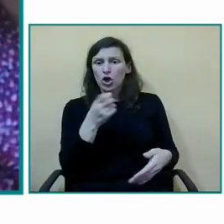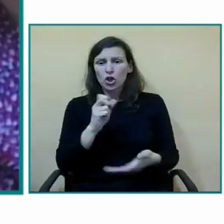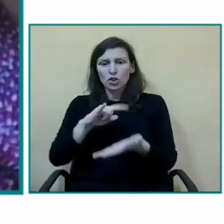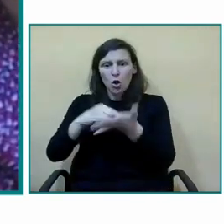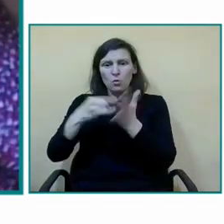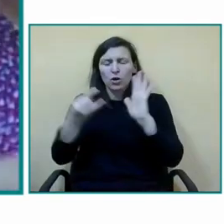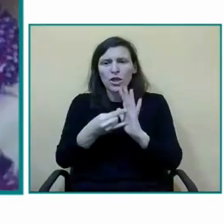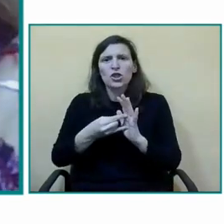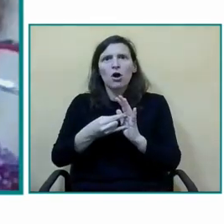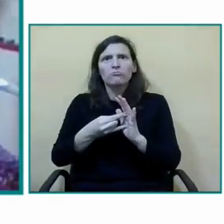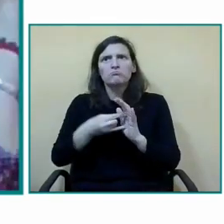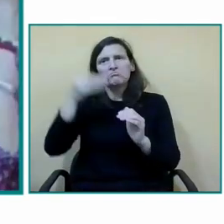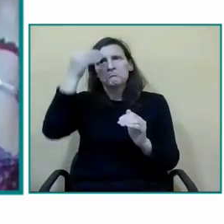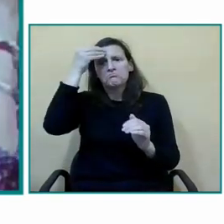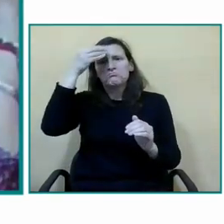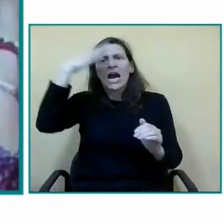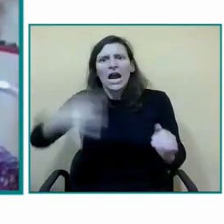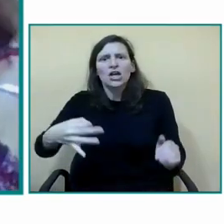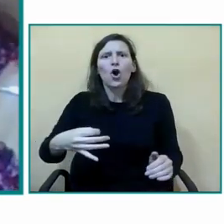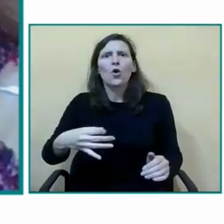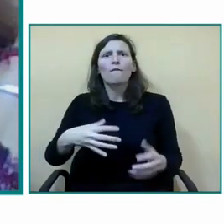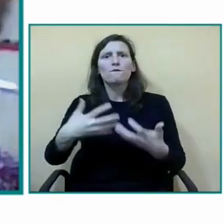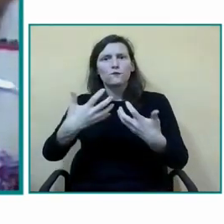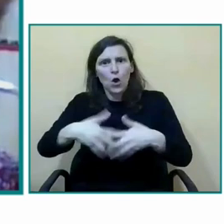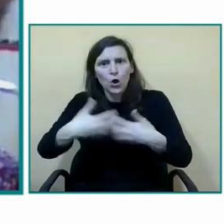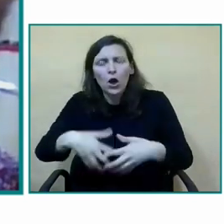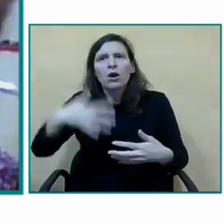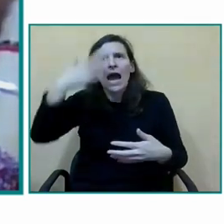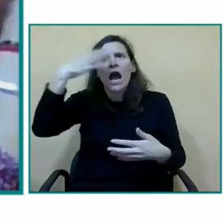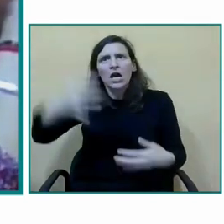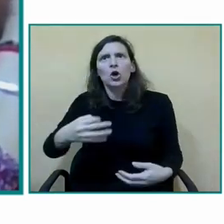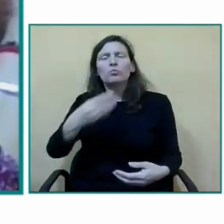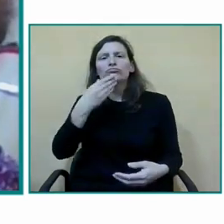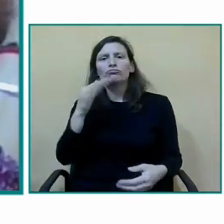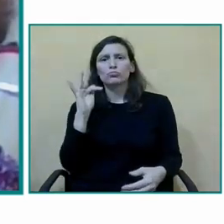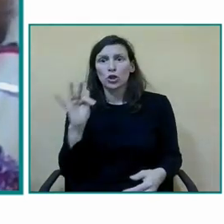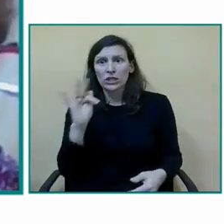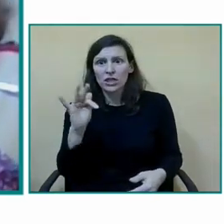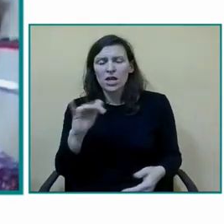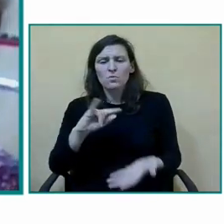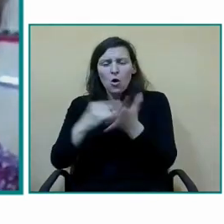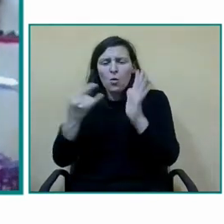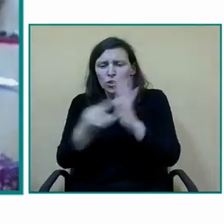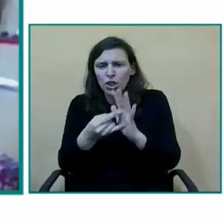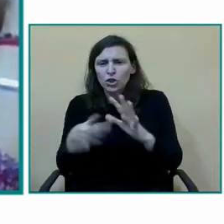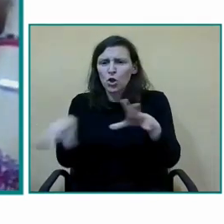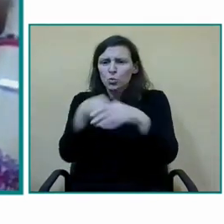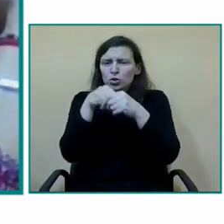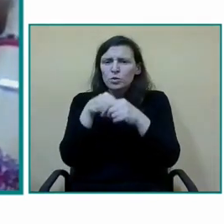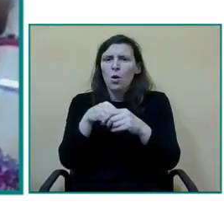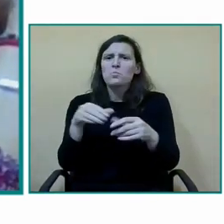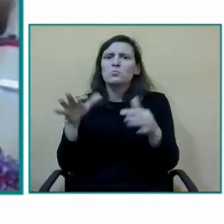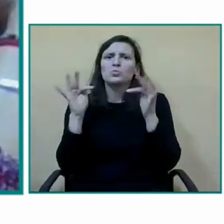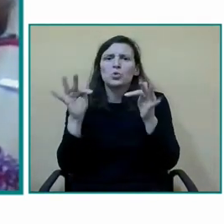como entendemos que funciona que es algo que hace bien a la comunidad